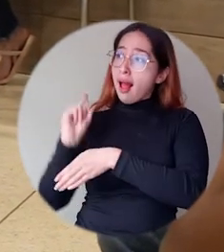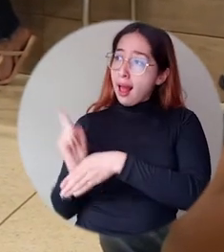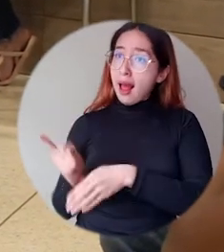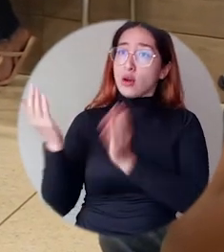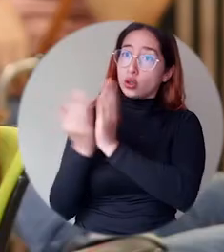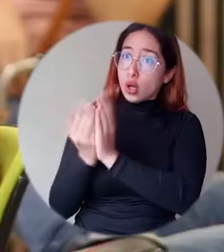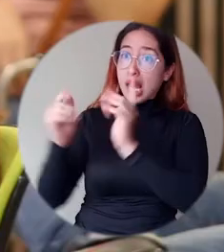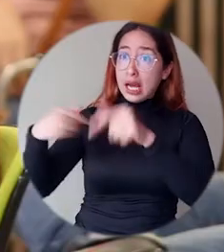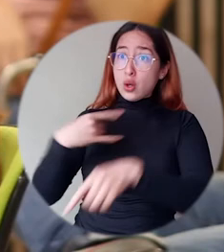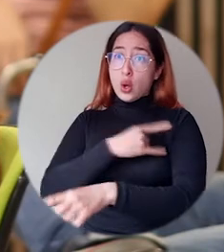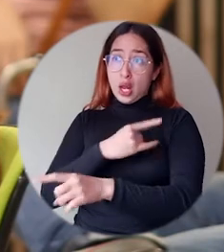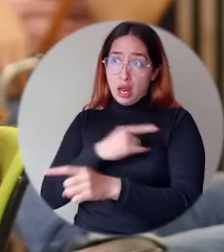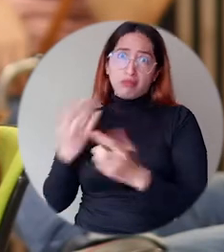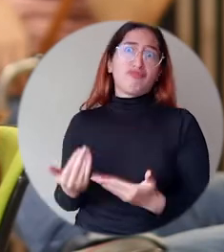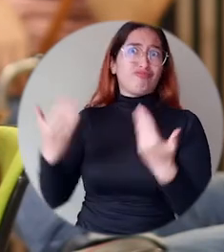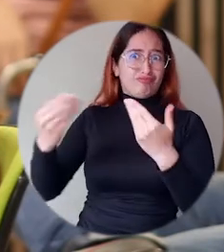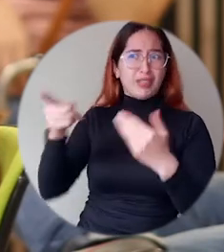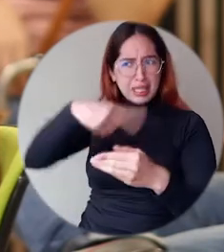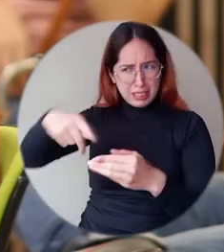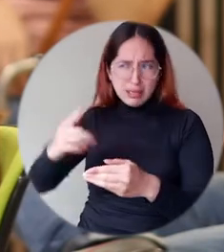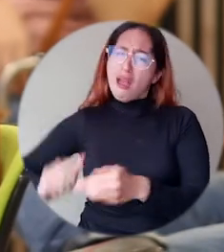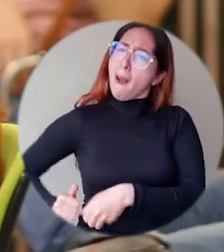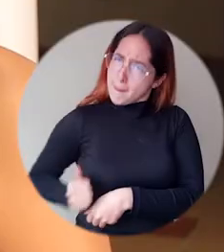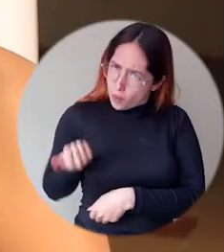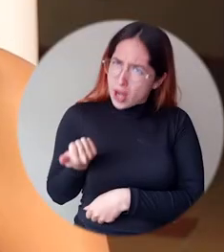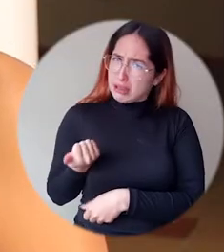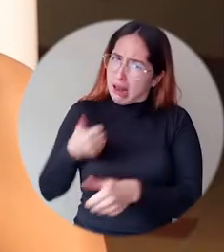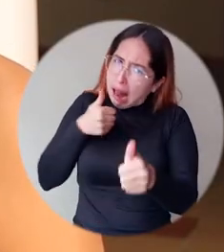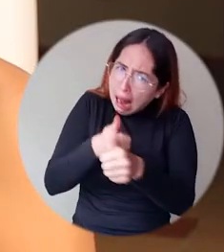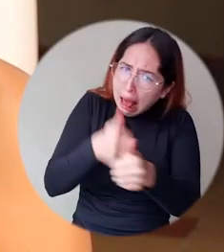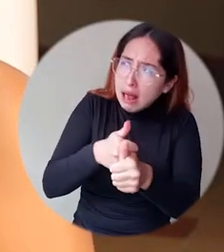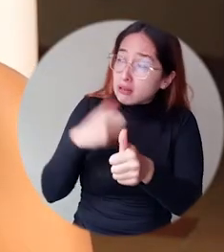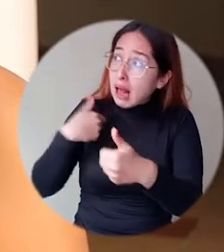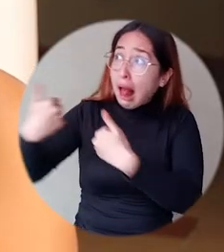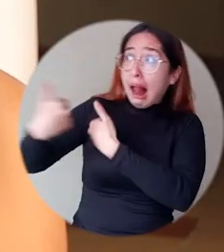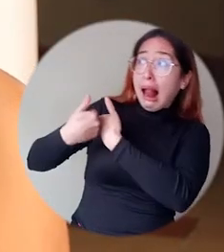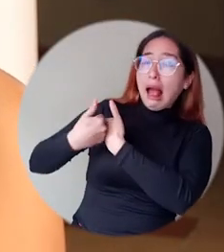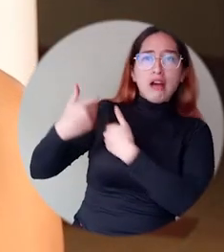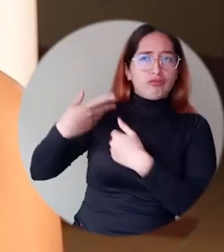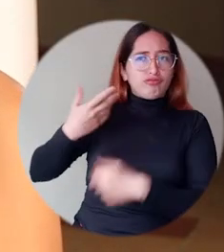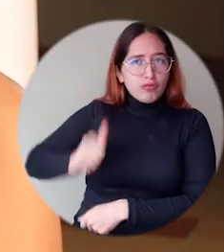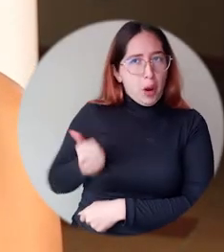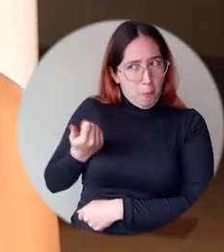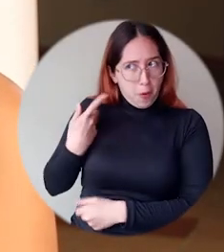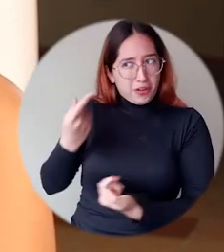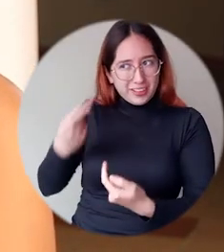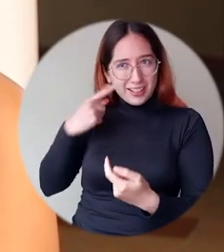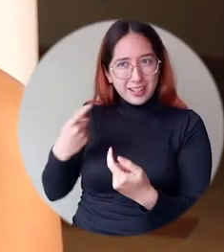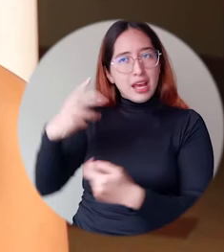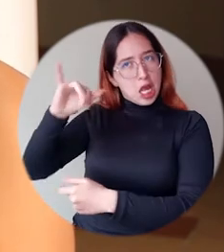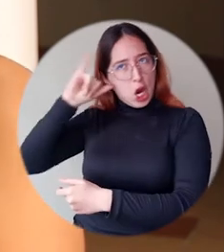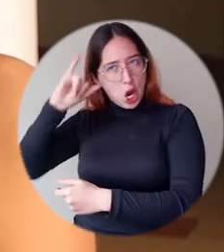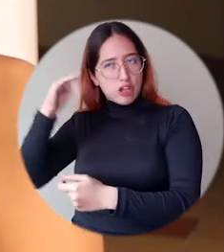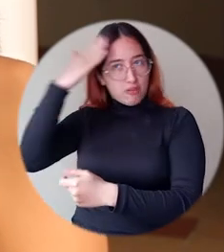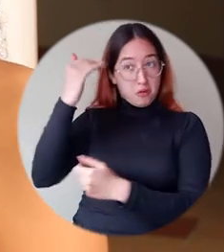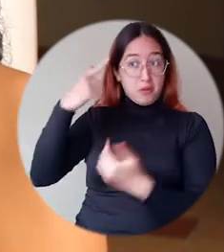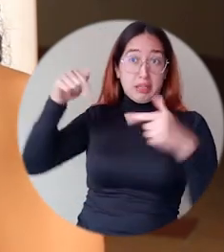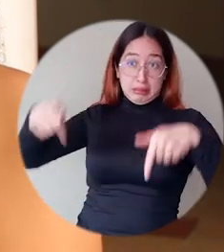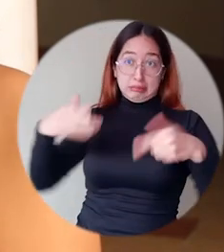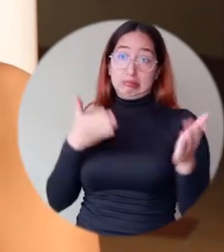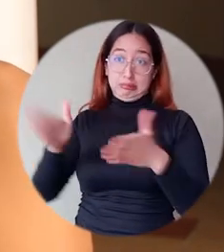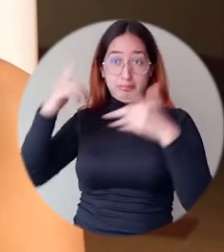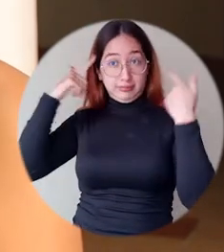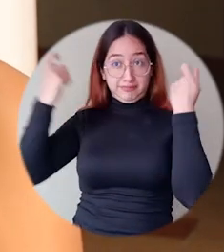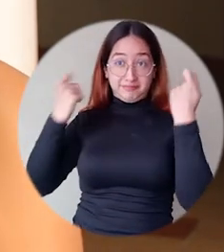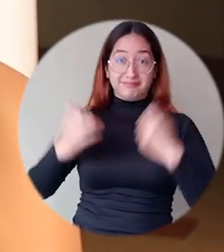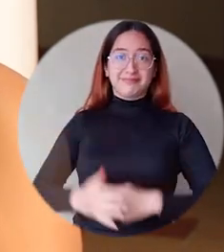los antiguos estudiantes también que estaban aquí, que puedan aprovechar el seguimiento psicológico y académico que nos están dando